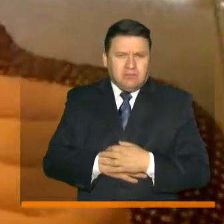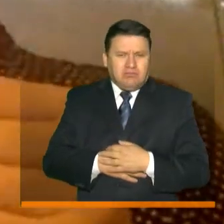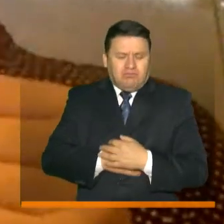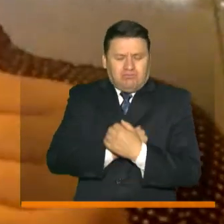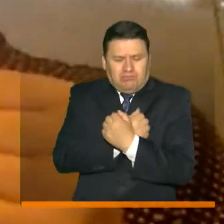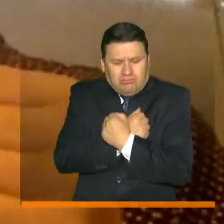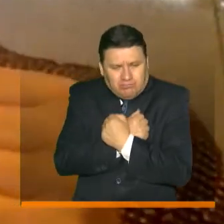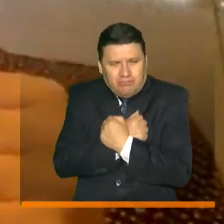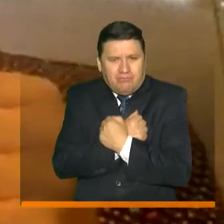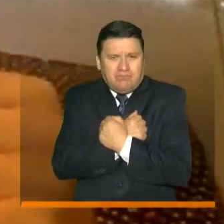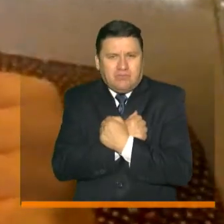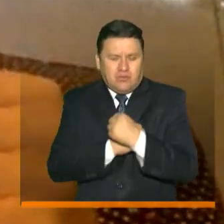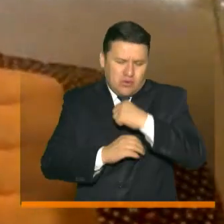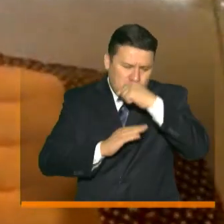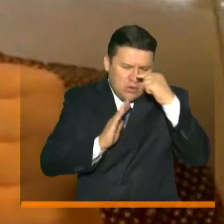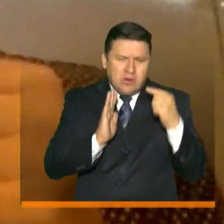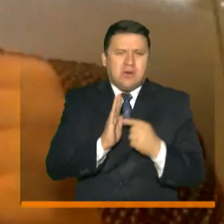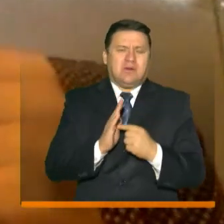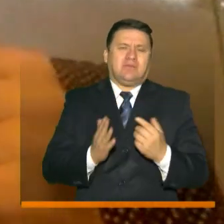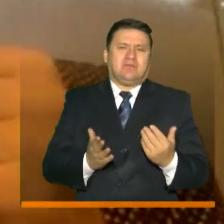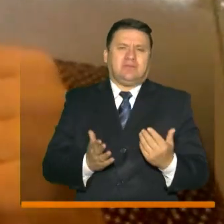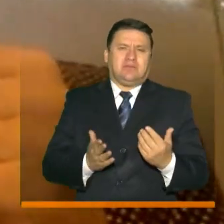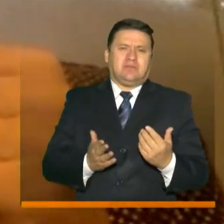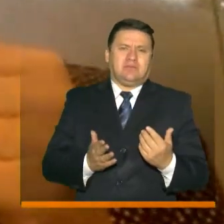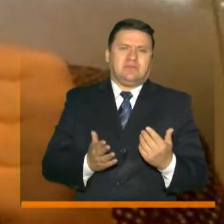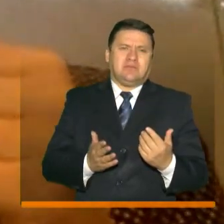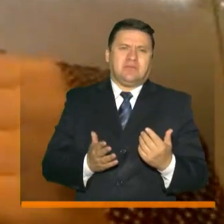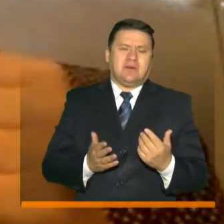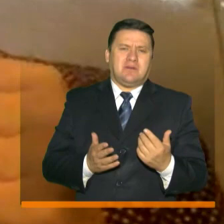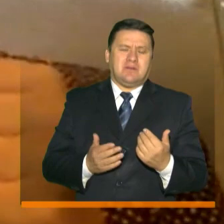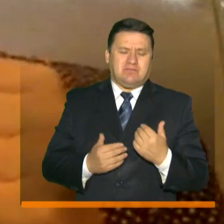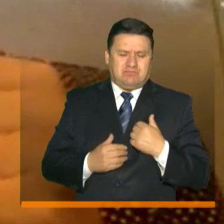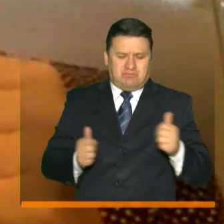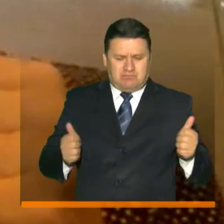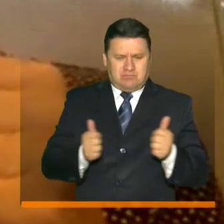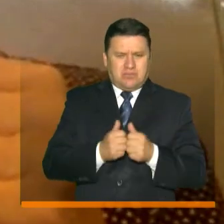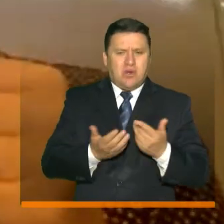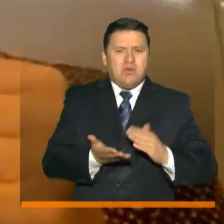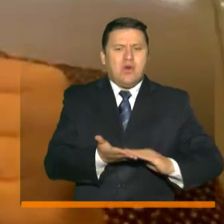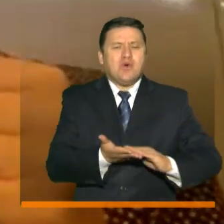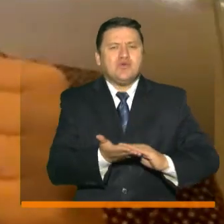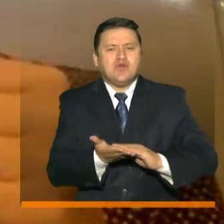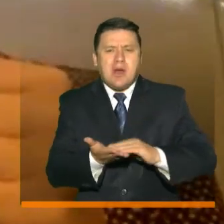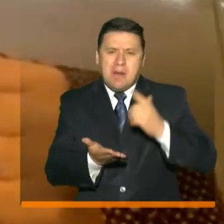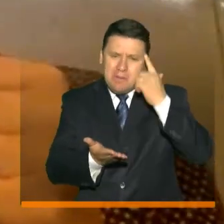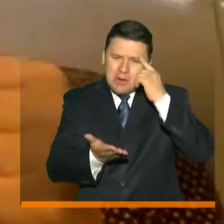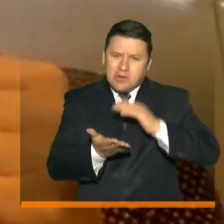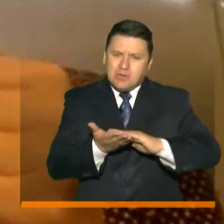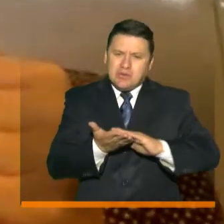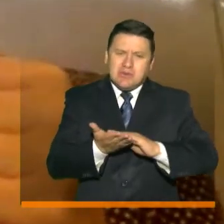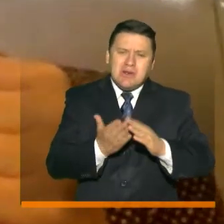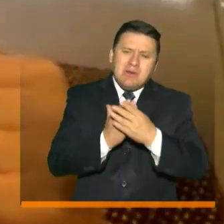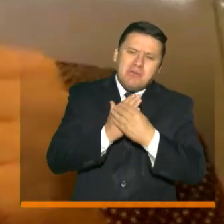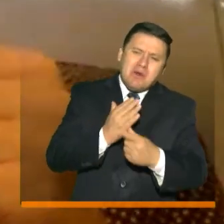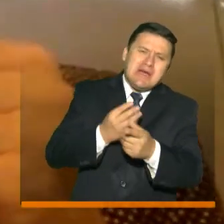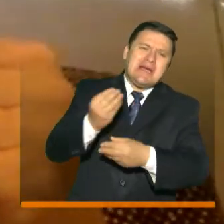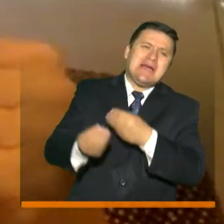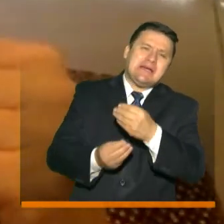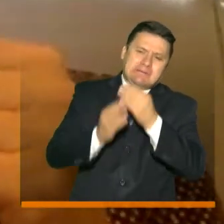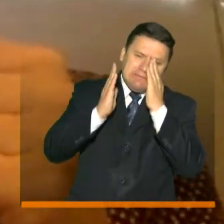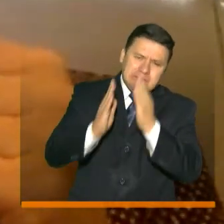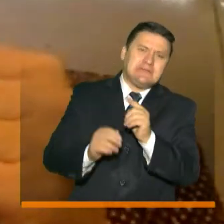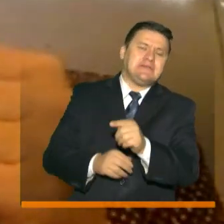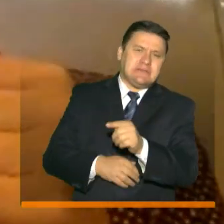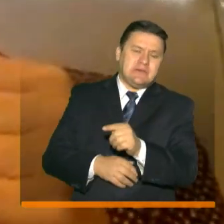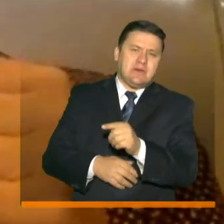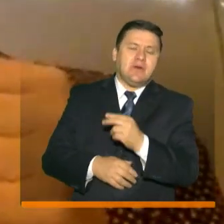pasión, esa entrega que le pone a ser parte de la solución y a pensar en los menos favorecidos, va